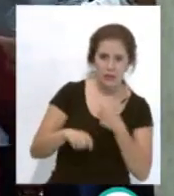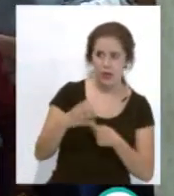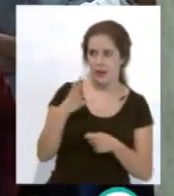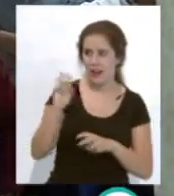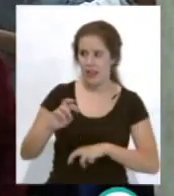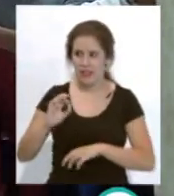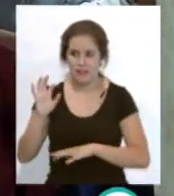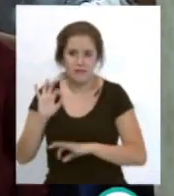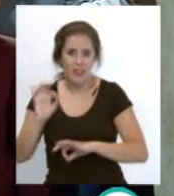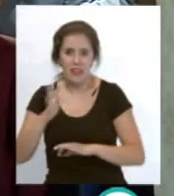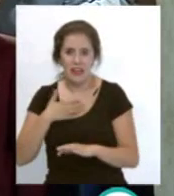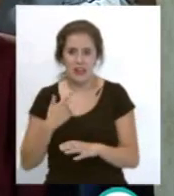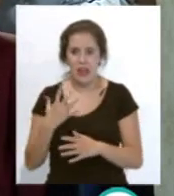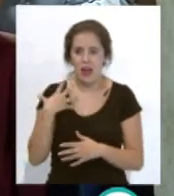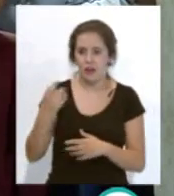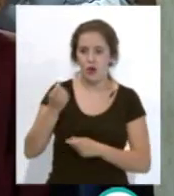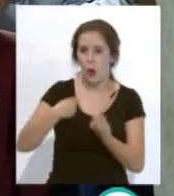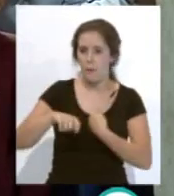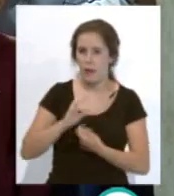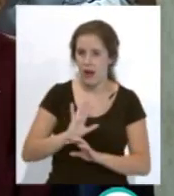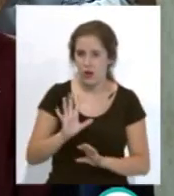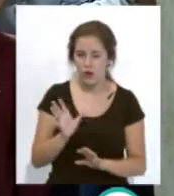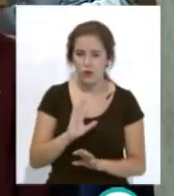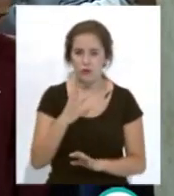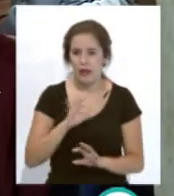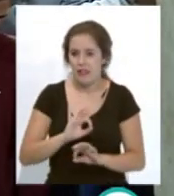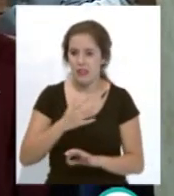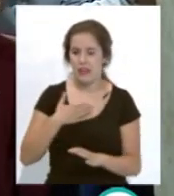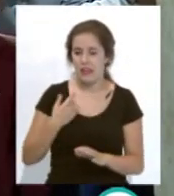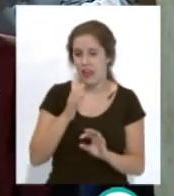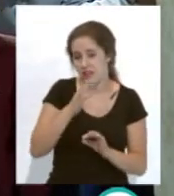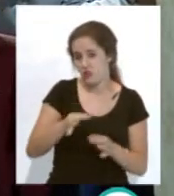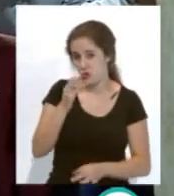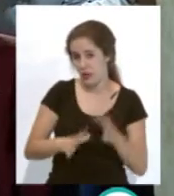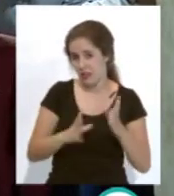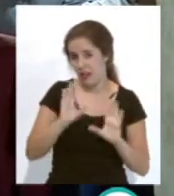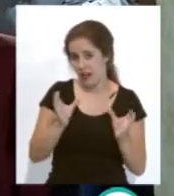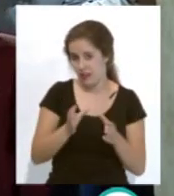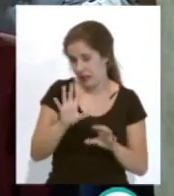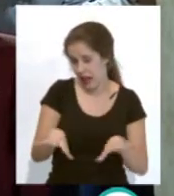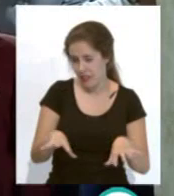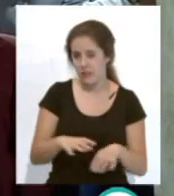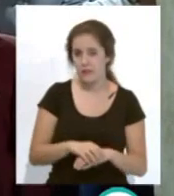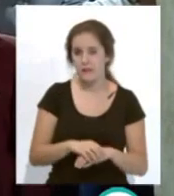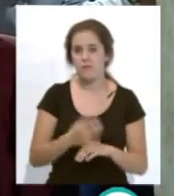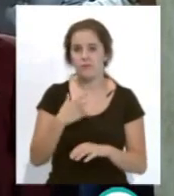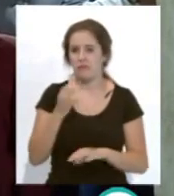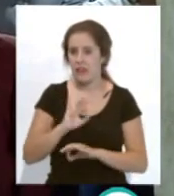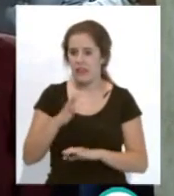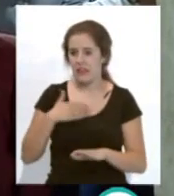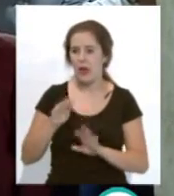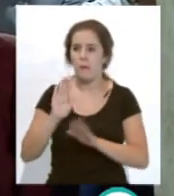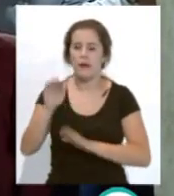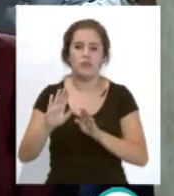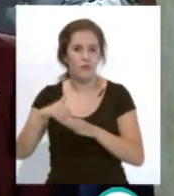comprarlo, nadie quería el chollo del Cádiz, nadie quería el chollo del Cádiz, no hubo nadie que diera un paso, ni de Cádiz, ni de fuera de